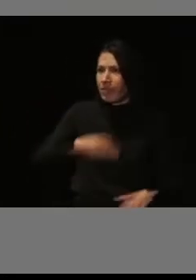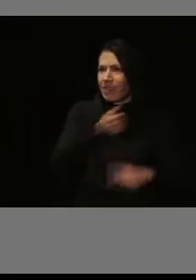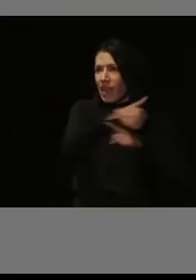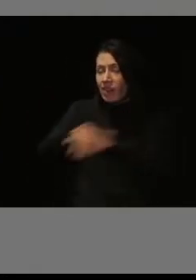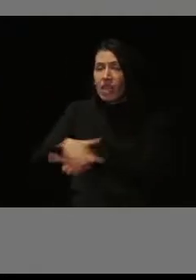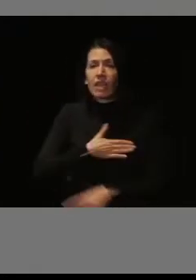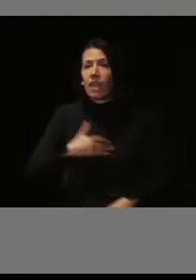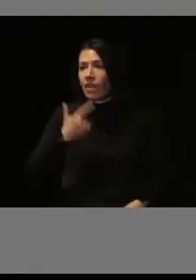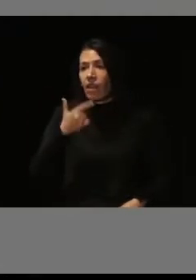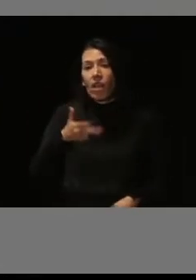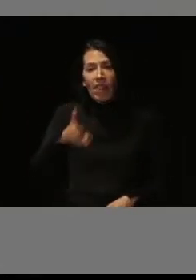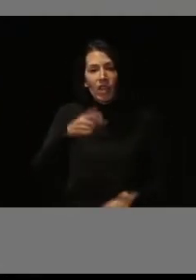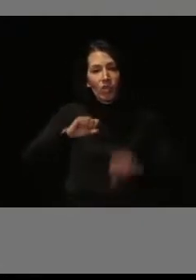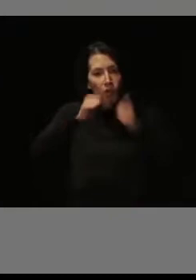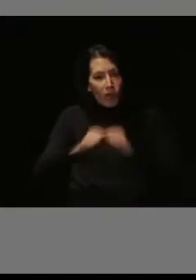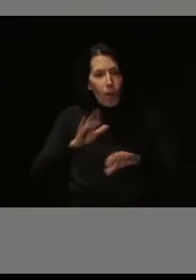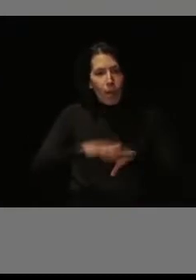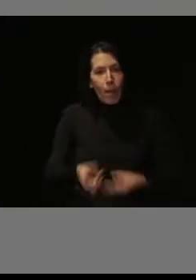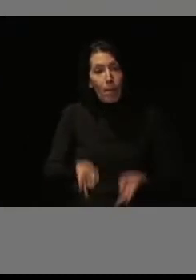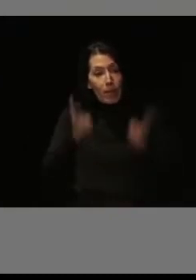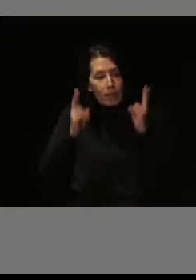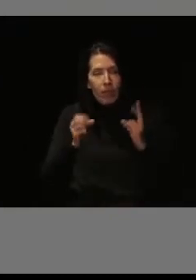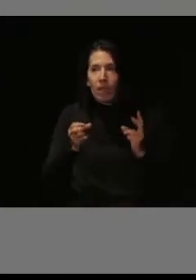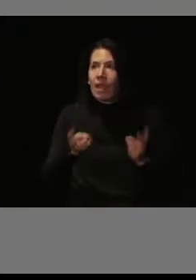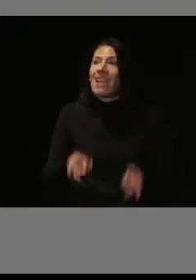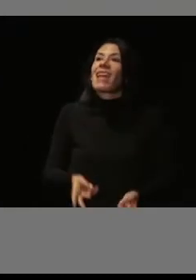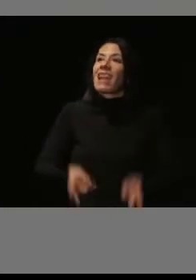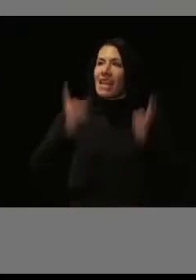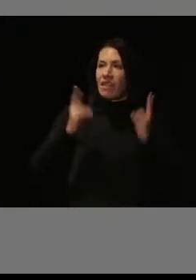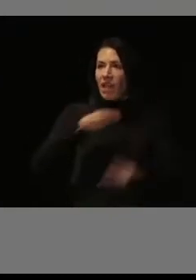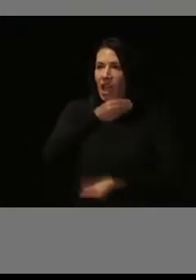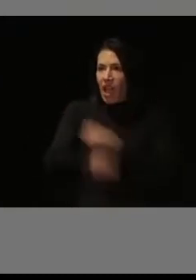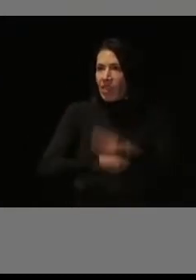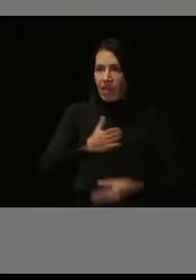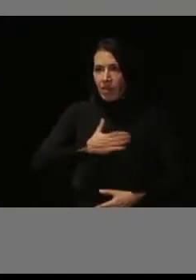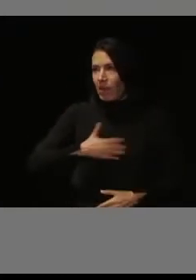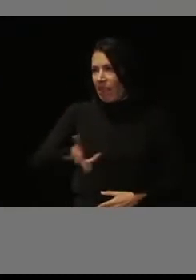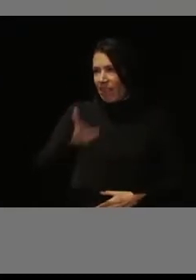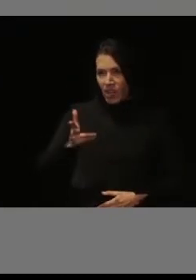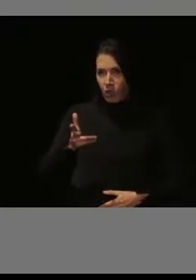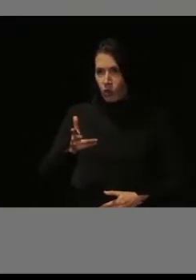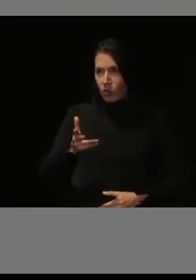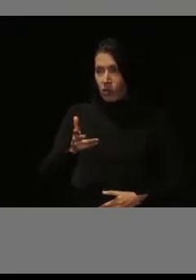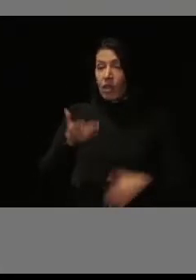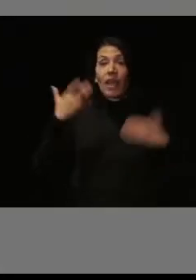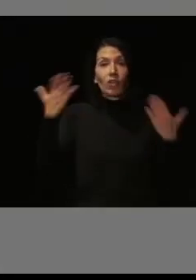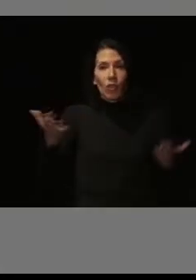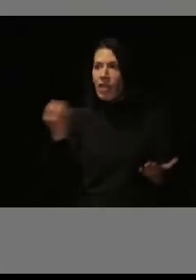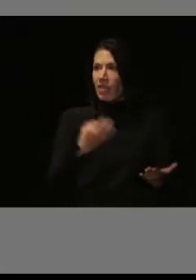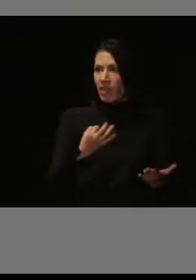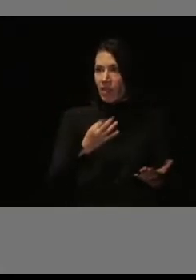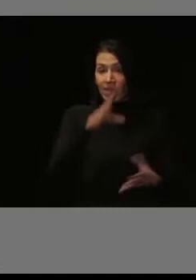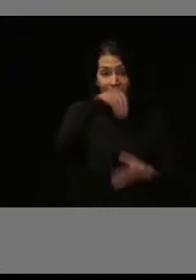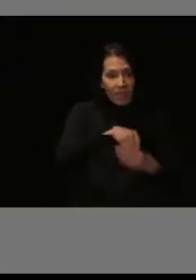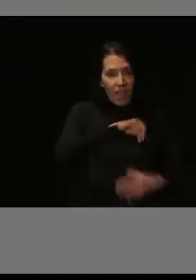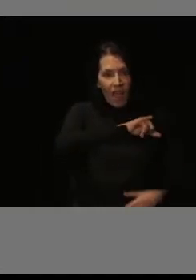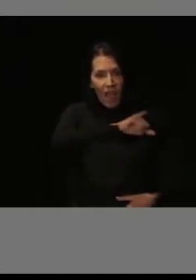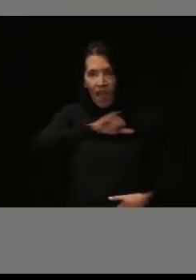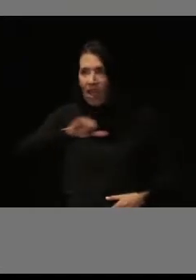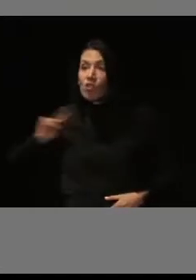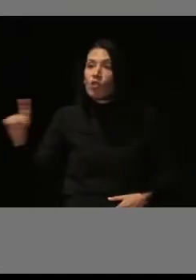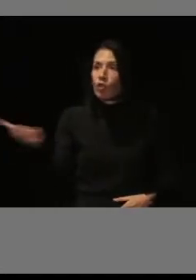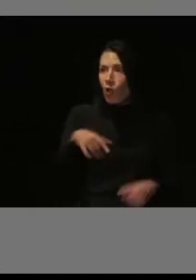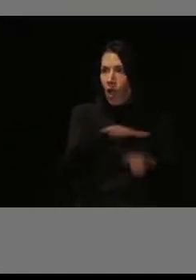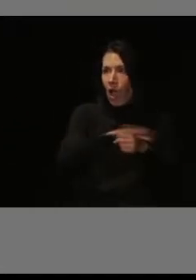es el vehículo que va a permitir el libre ejercicio de todos los demás derechos. Y, por lo tanto, debe estar presente en todas las